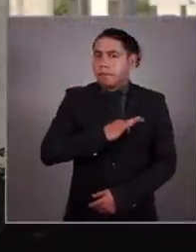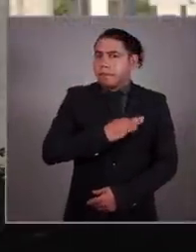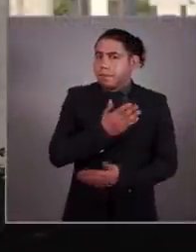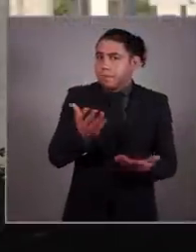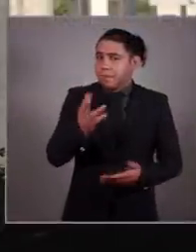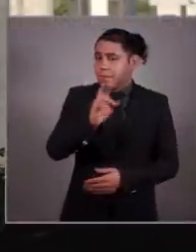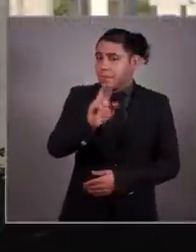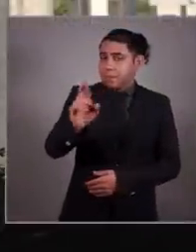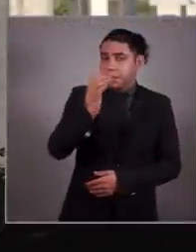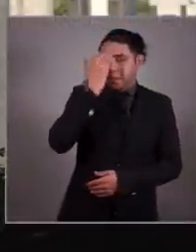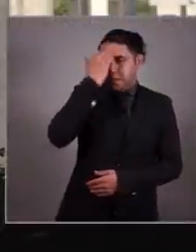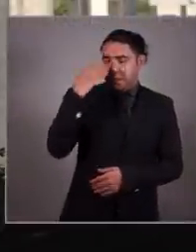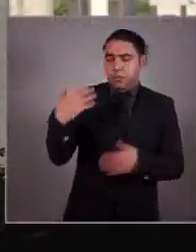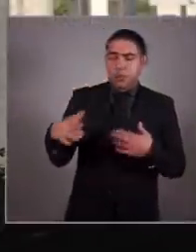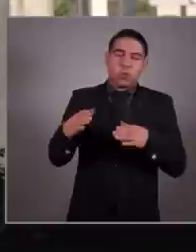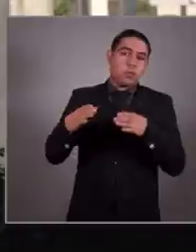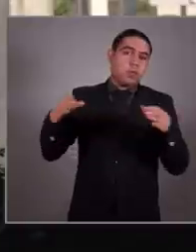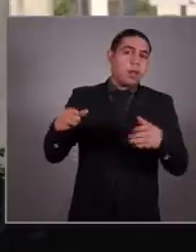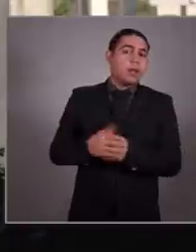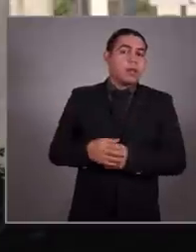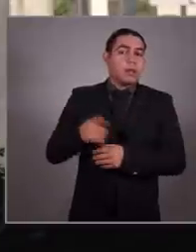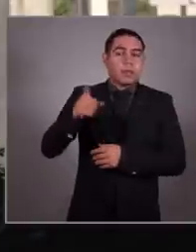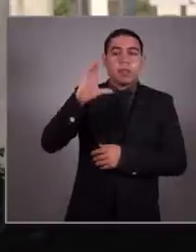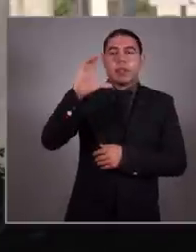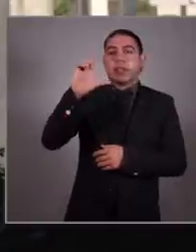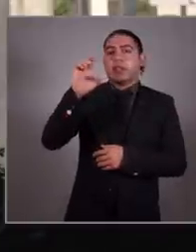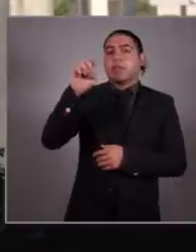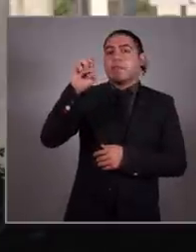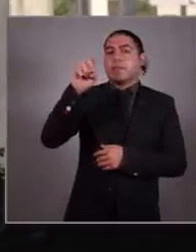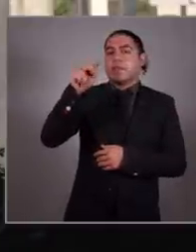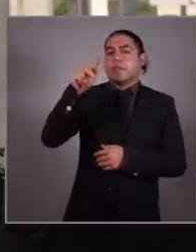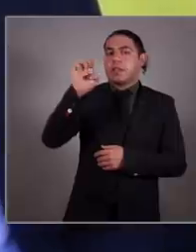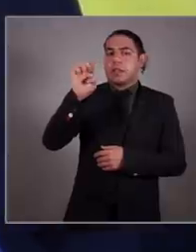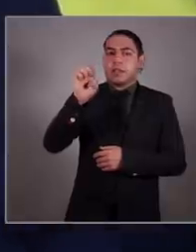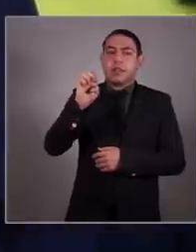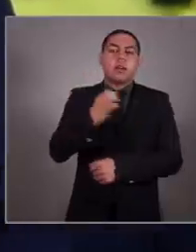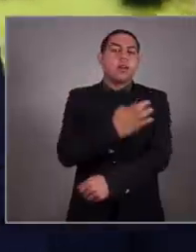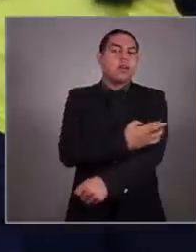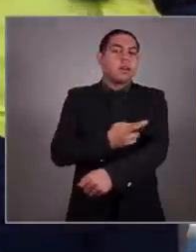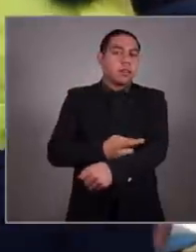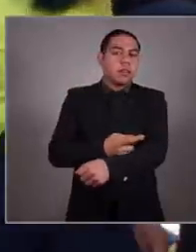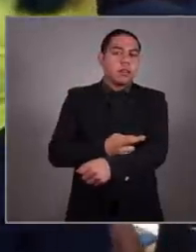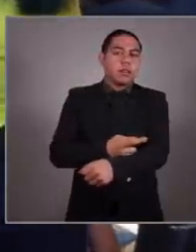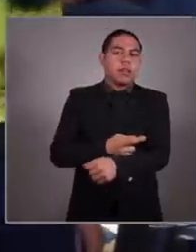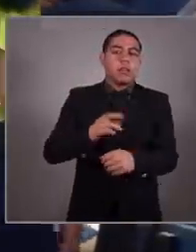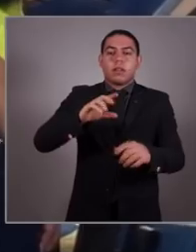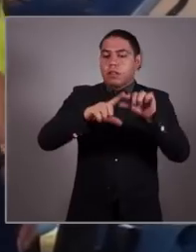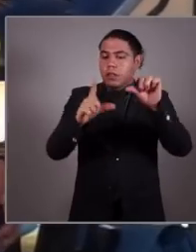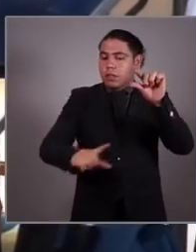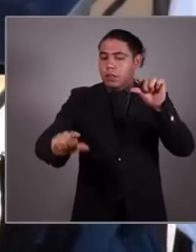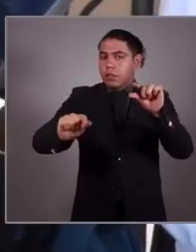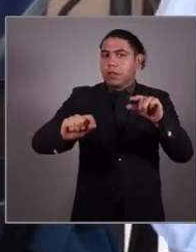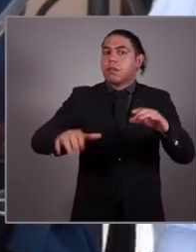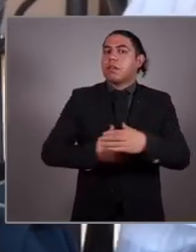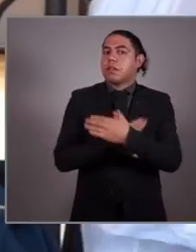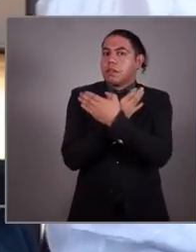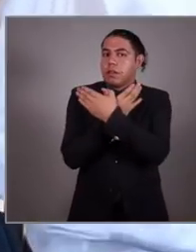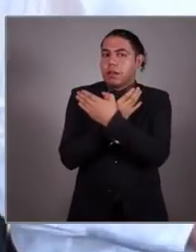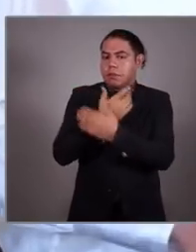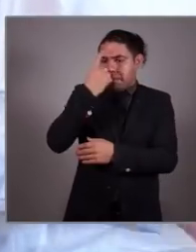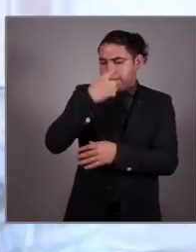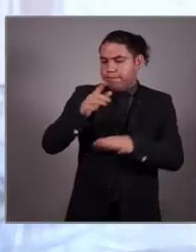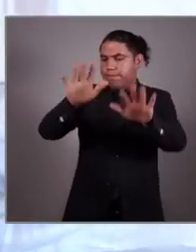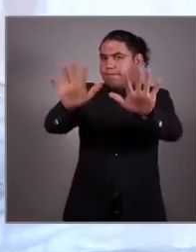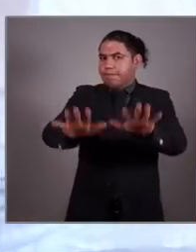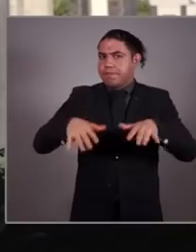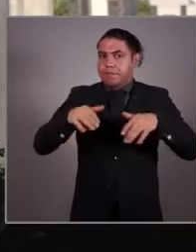convicción es que la democracia es la alternativa que tiene México para avanzar hacia